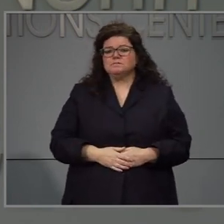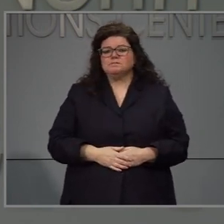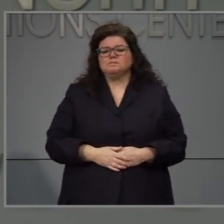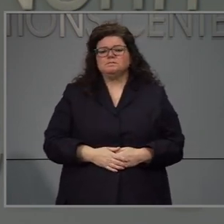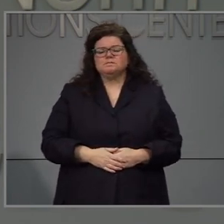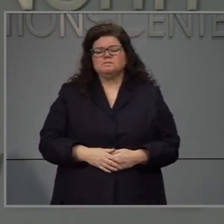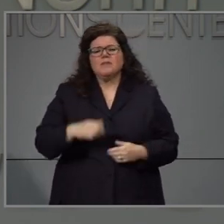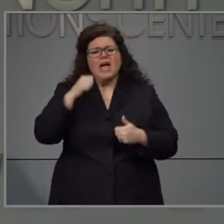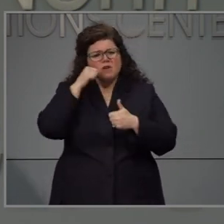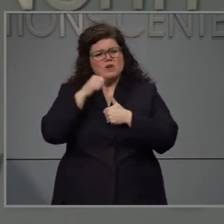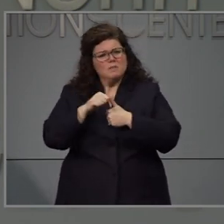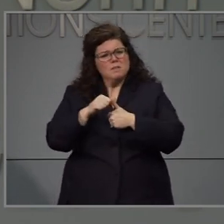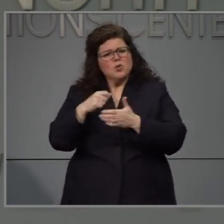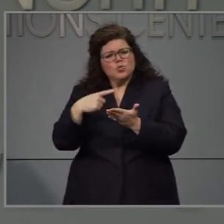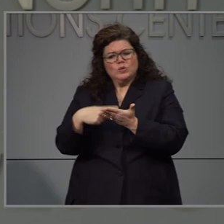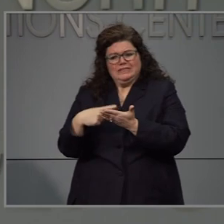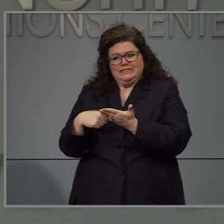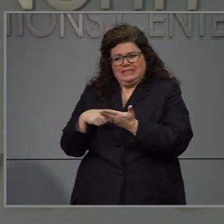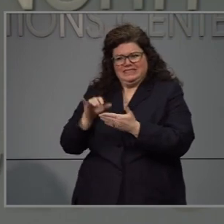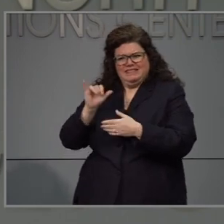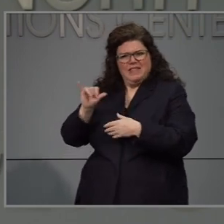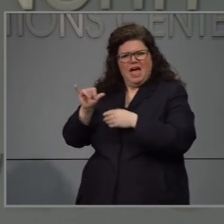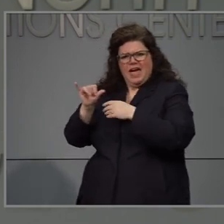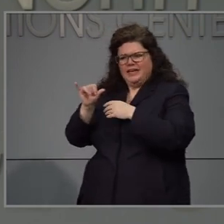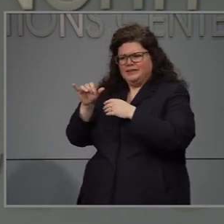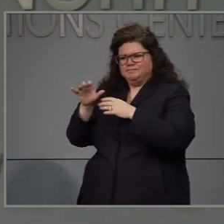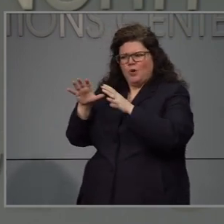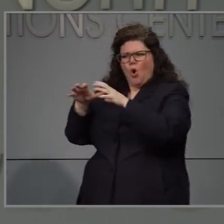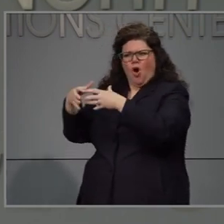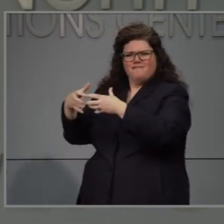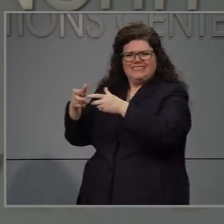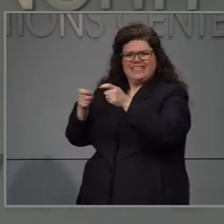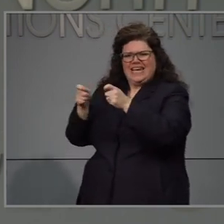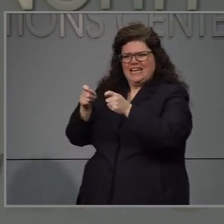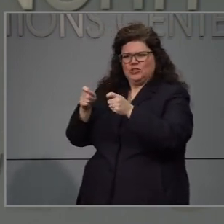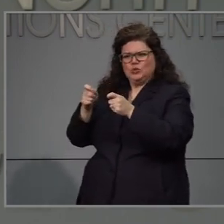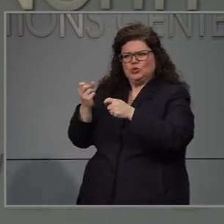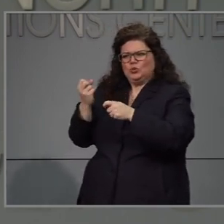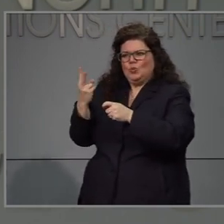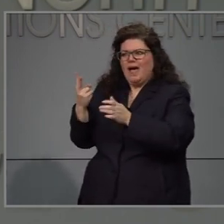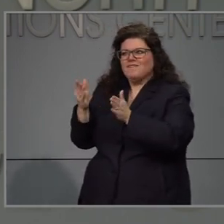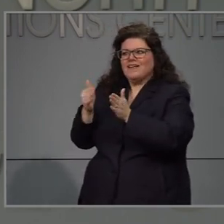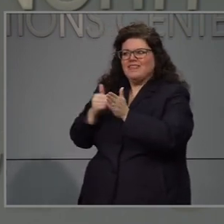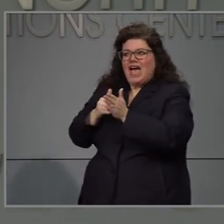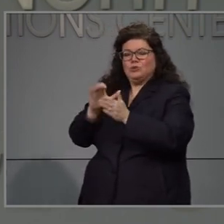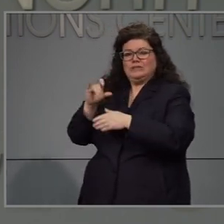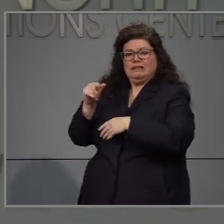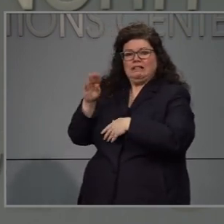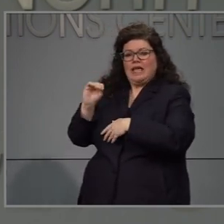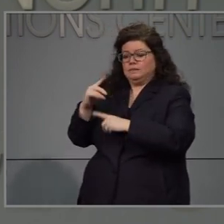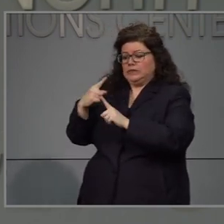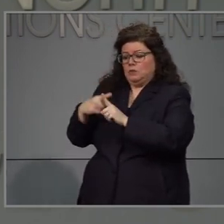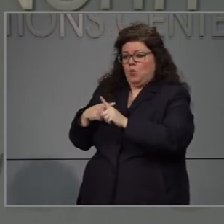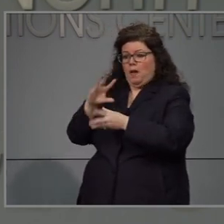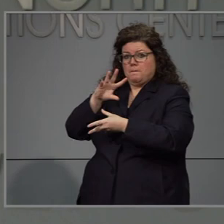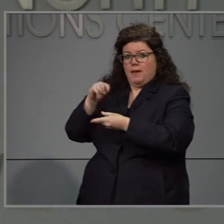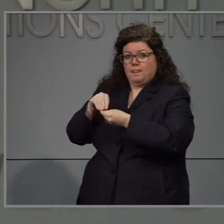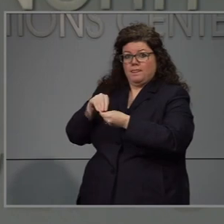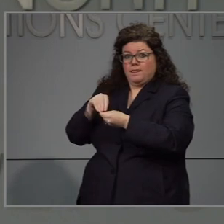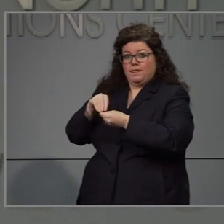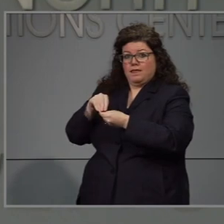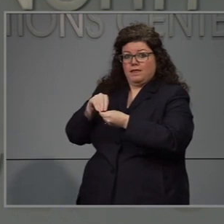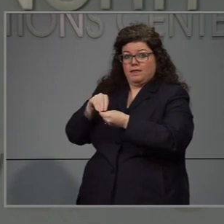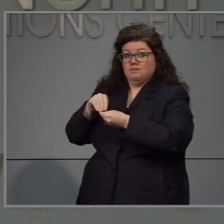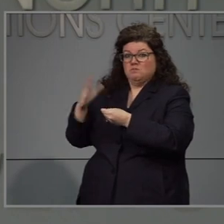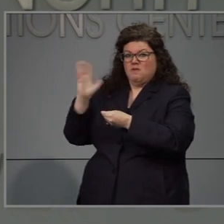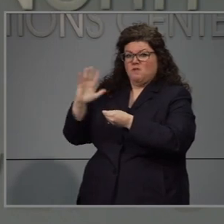Recuerden, estamos hablando de una oficina que normalmente manejaba 12 mil reclamos al mes y ahora